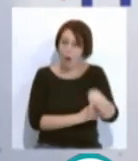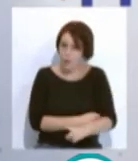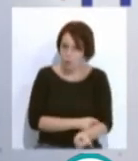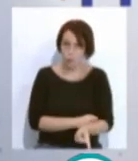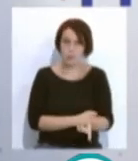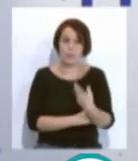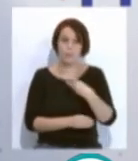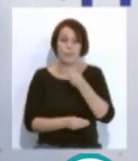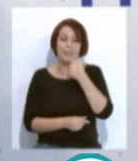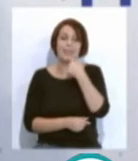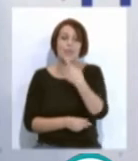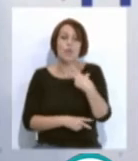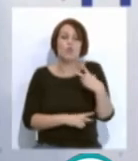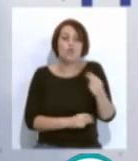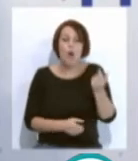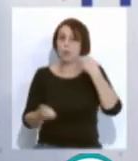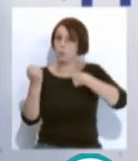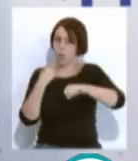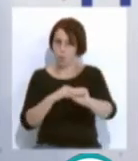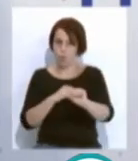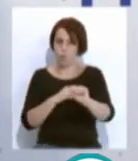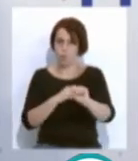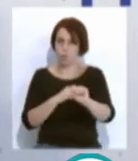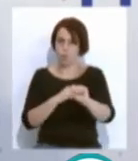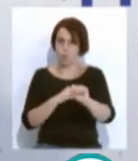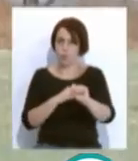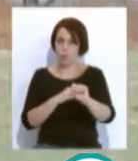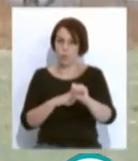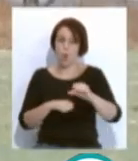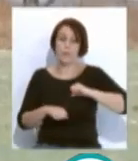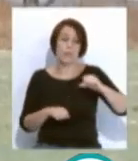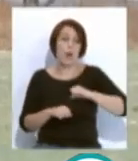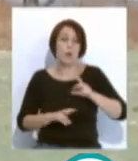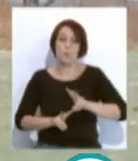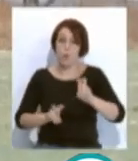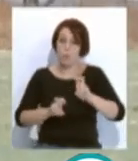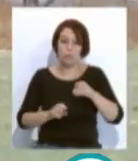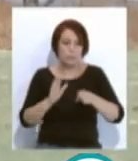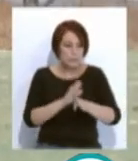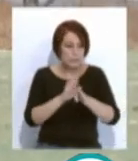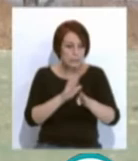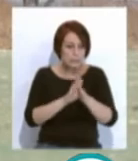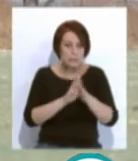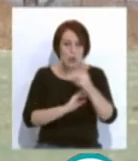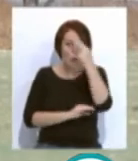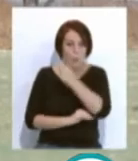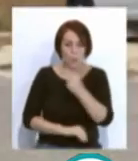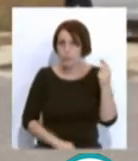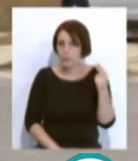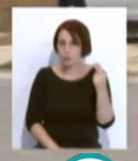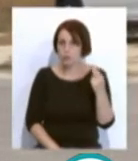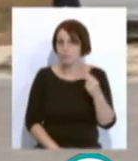de que no renuncie a la actuación del nuevo hospital, que siga manteniendo ese compromiso,